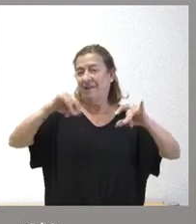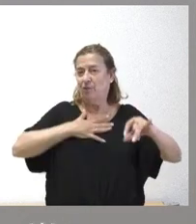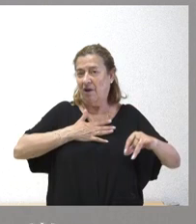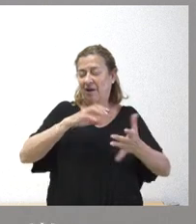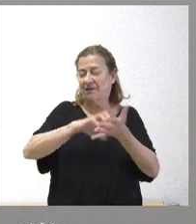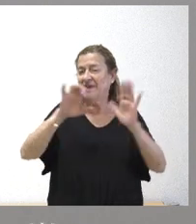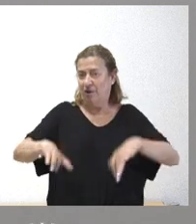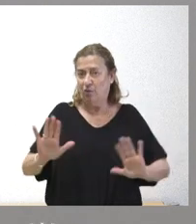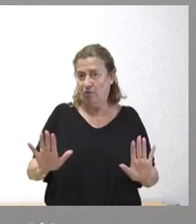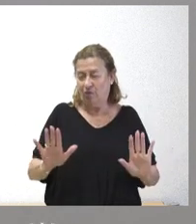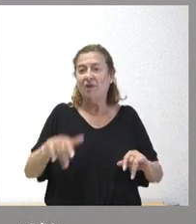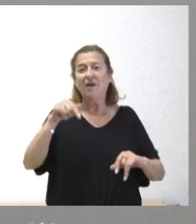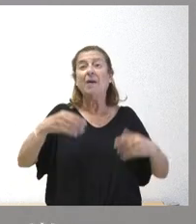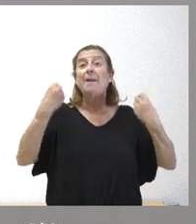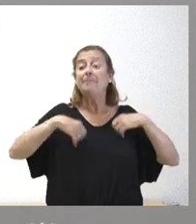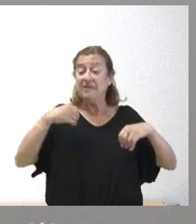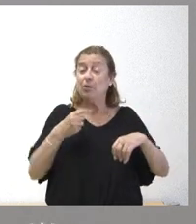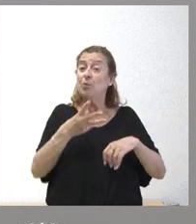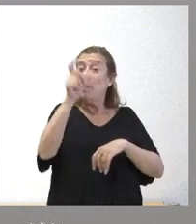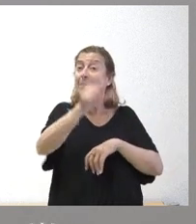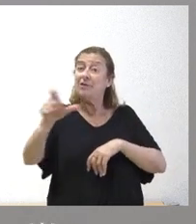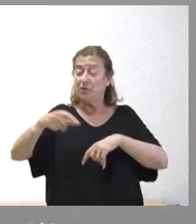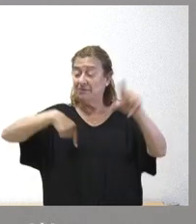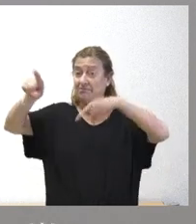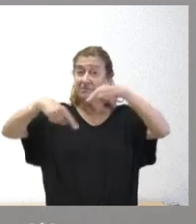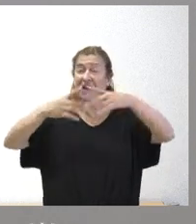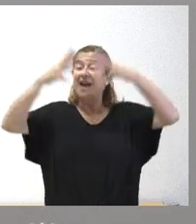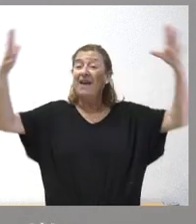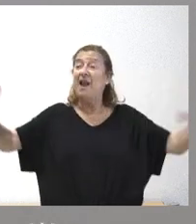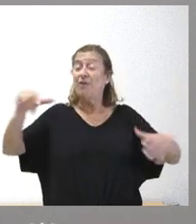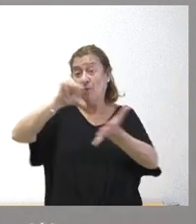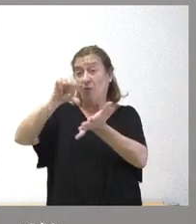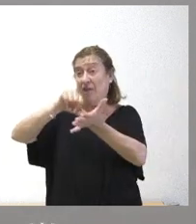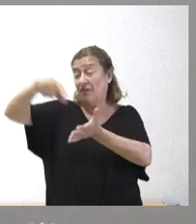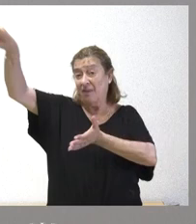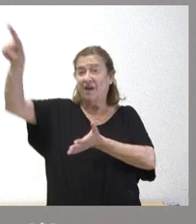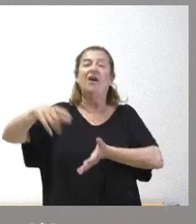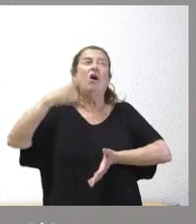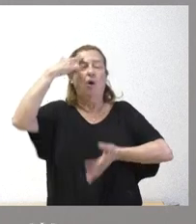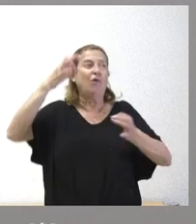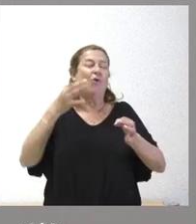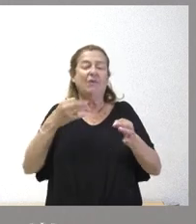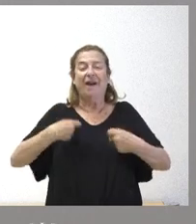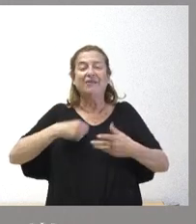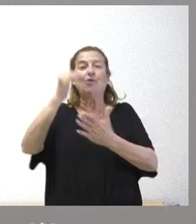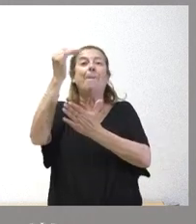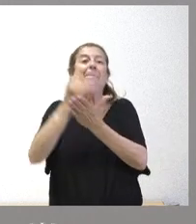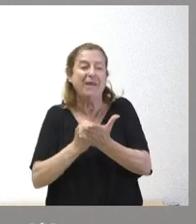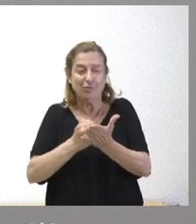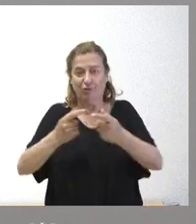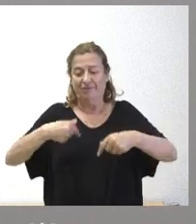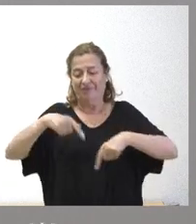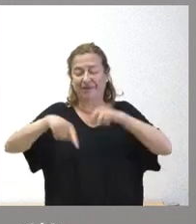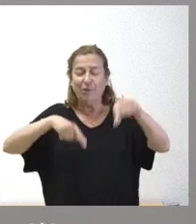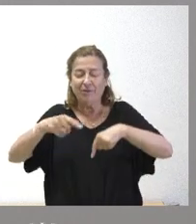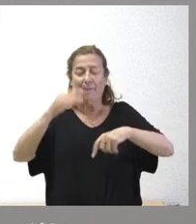Este mismo número de personas transportadas en una gran ciudad lógicamente requiere un menor coste de transporte, de traslado